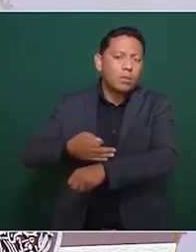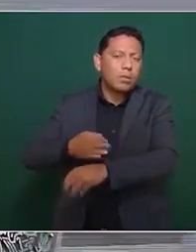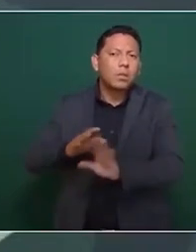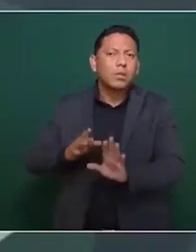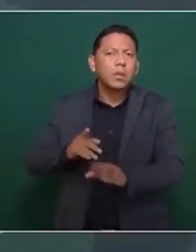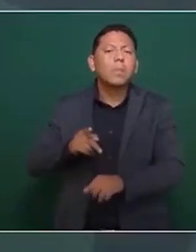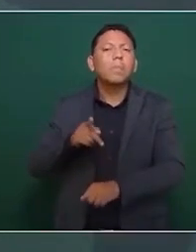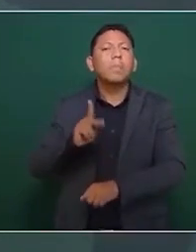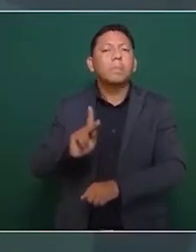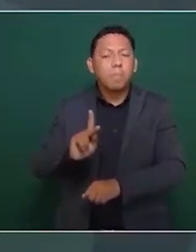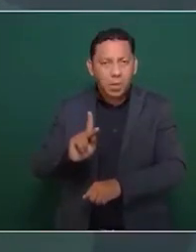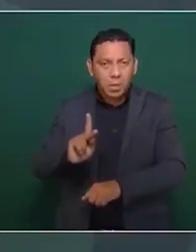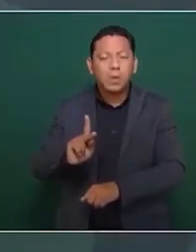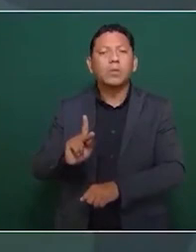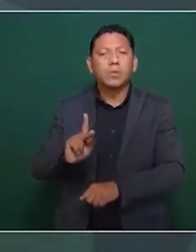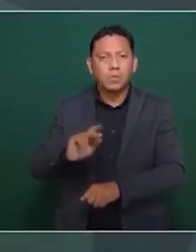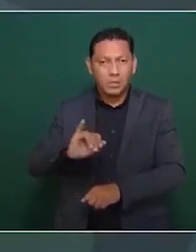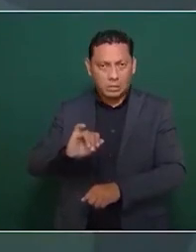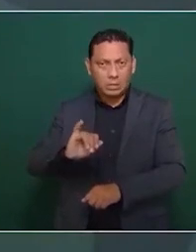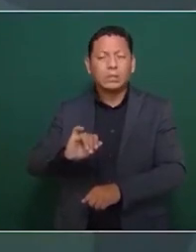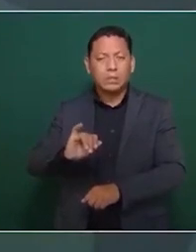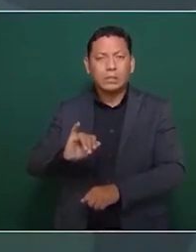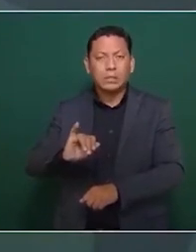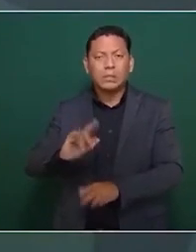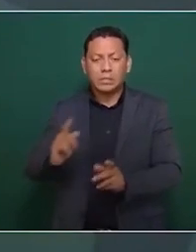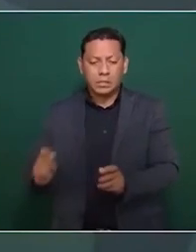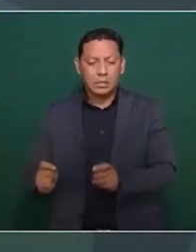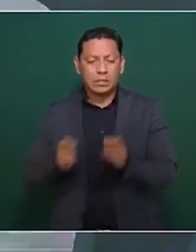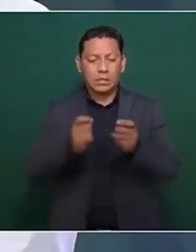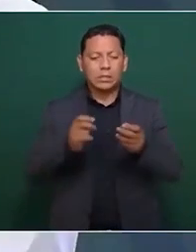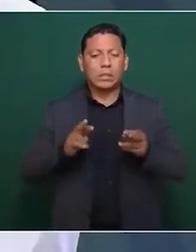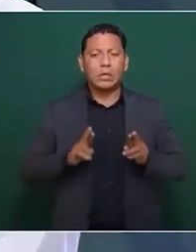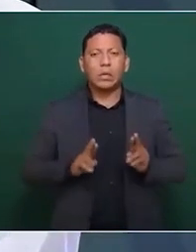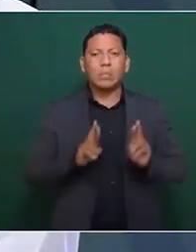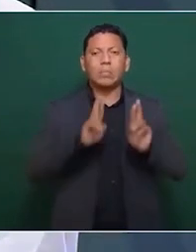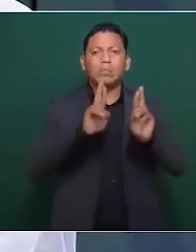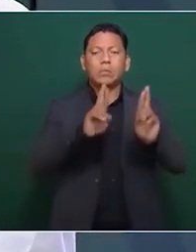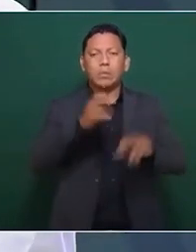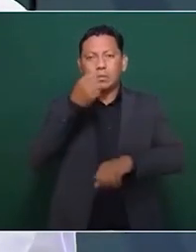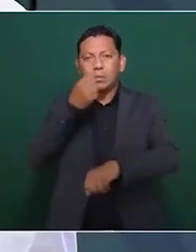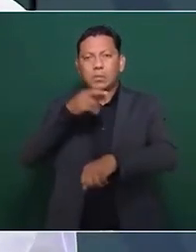a asistir en su representación al secretario de gobierno